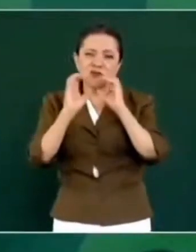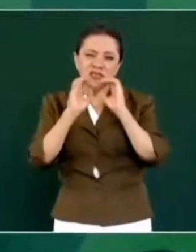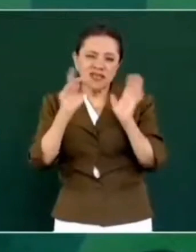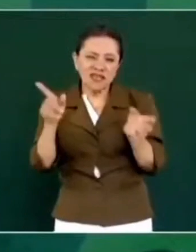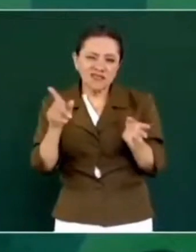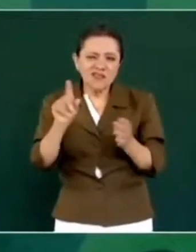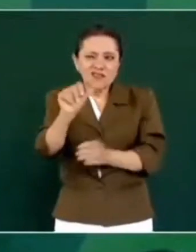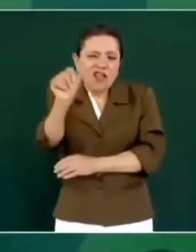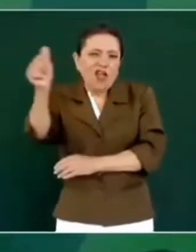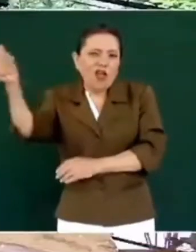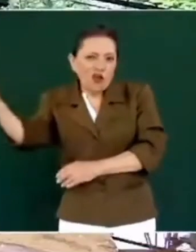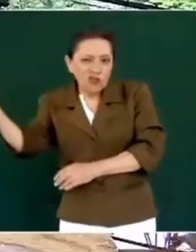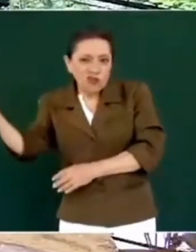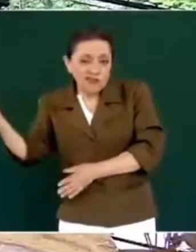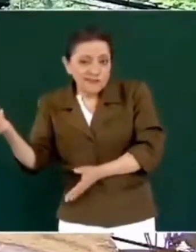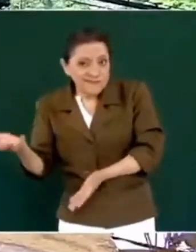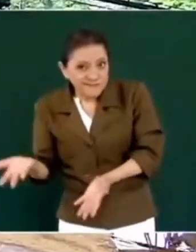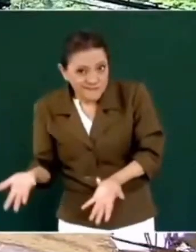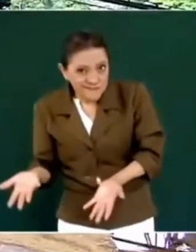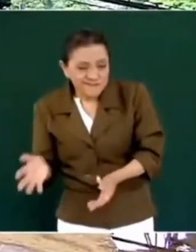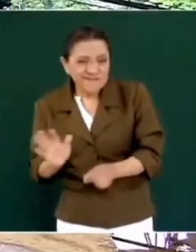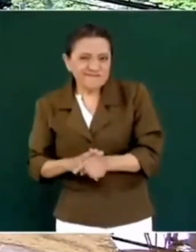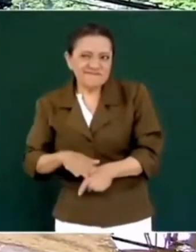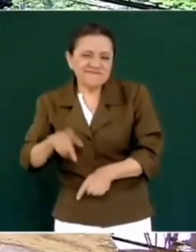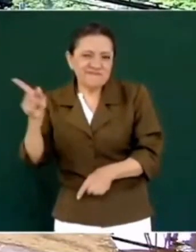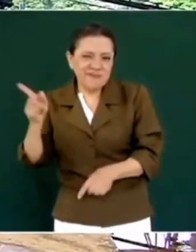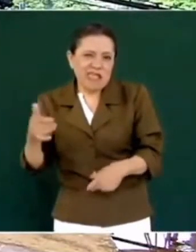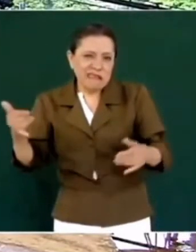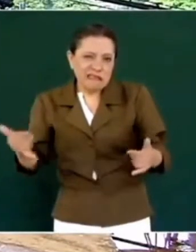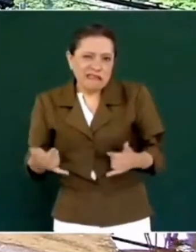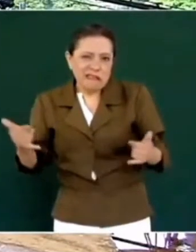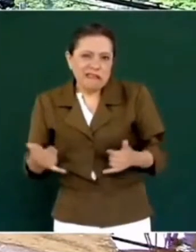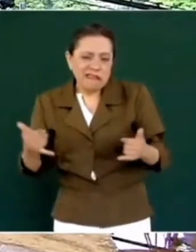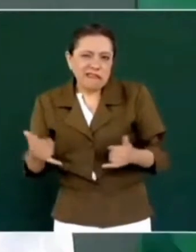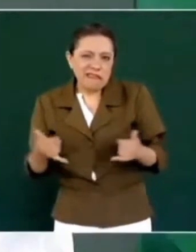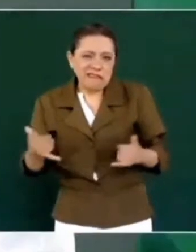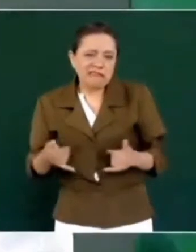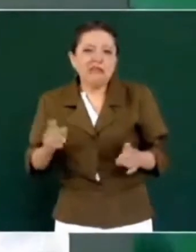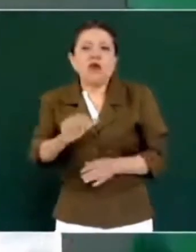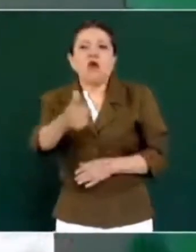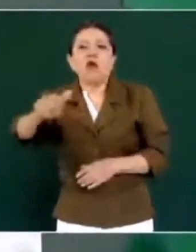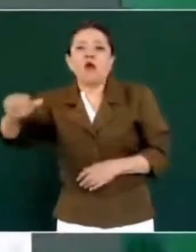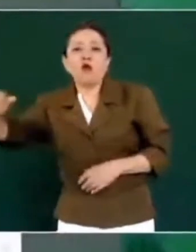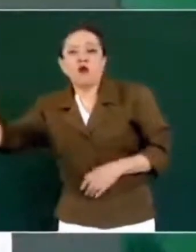o sea, ya los machuchones, las grandes cadenas,